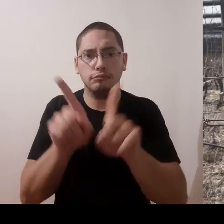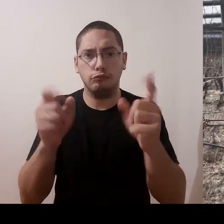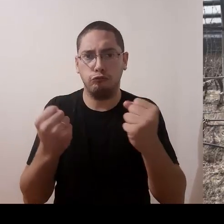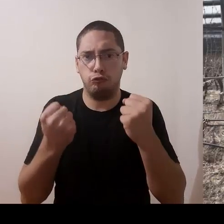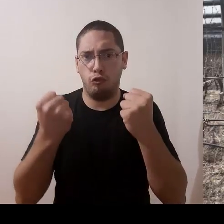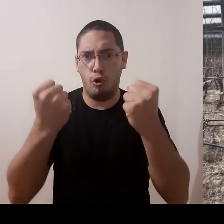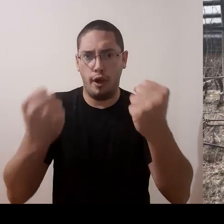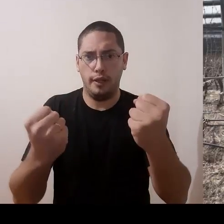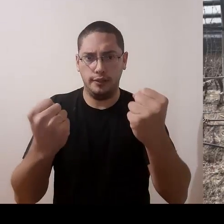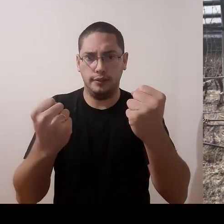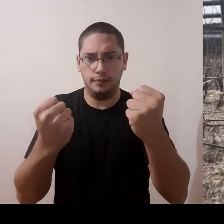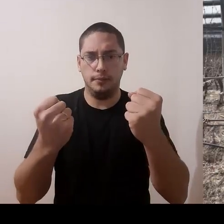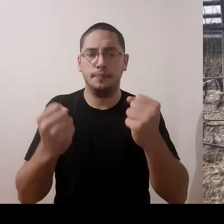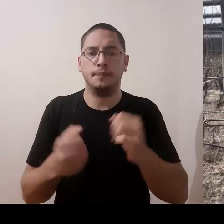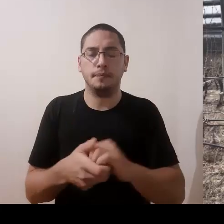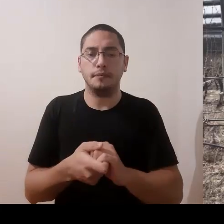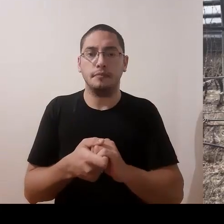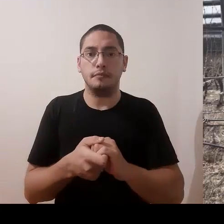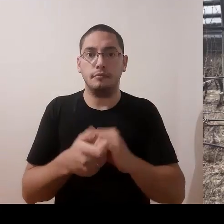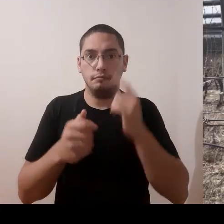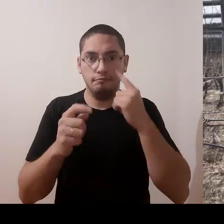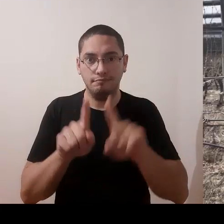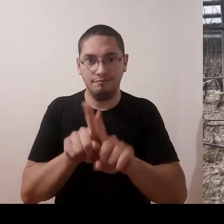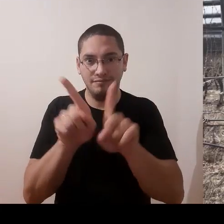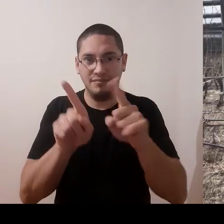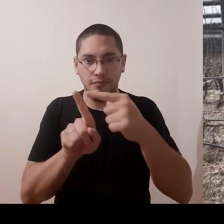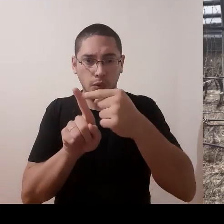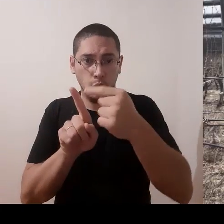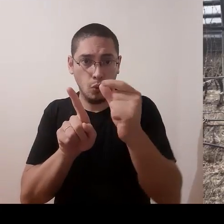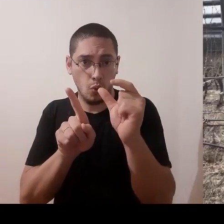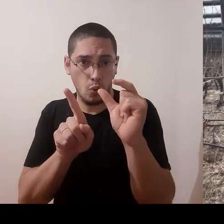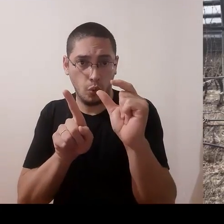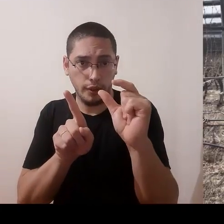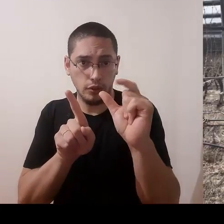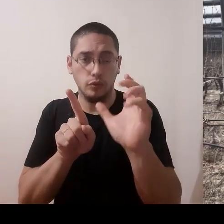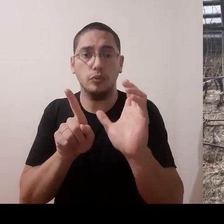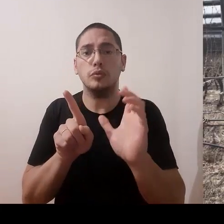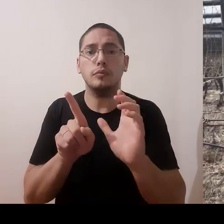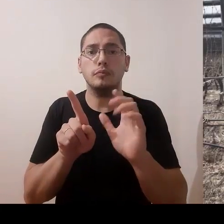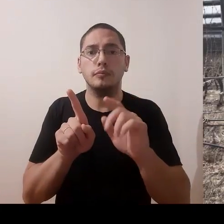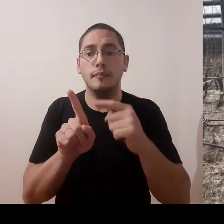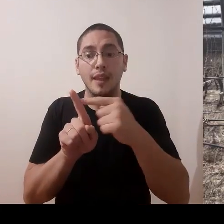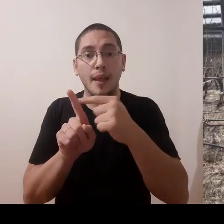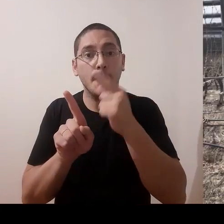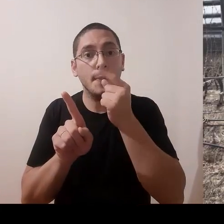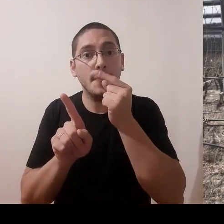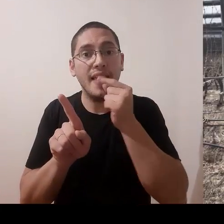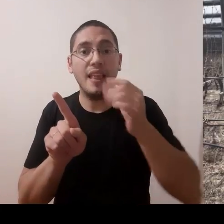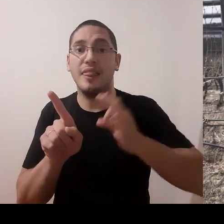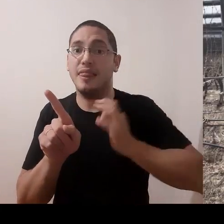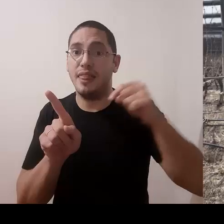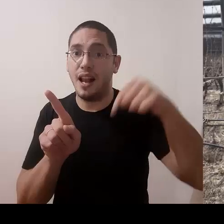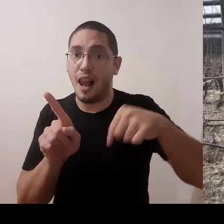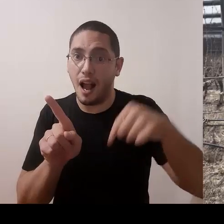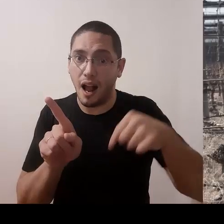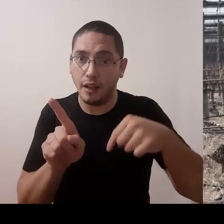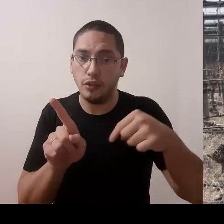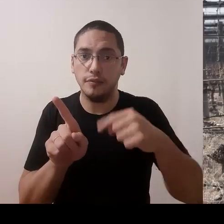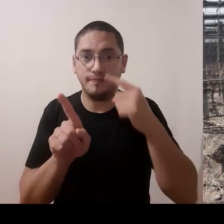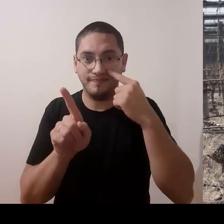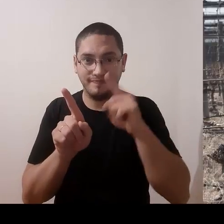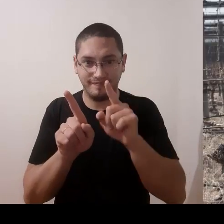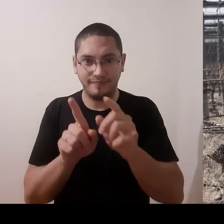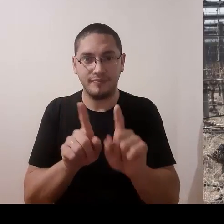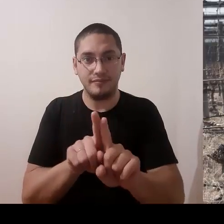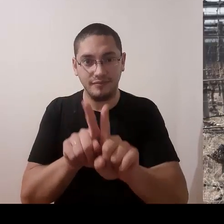equilibrado. Fíjense que hay un buen diámetro de los sarmientos, por decirlo así. Y la madera del año, fíjense cómo la